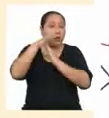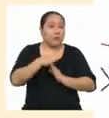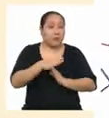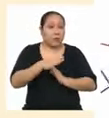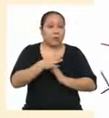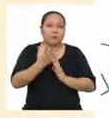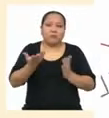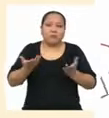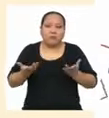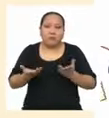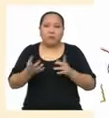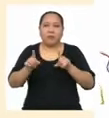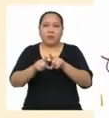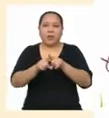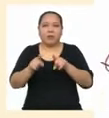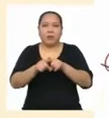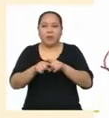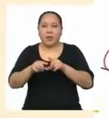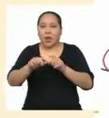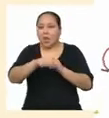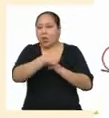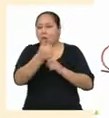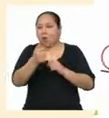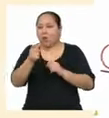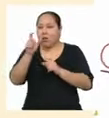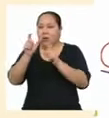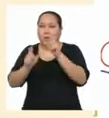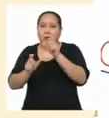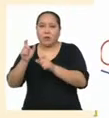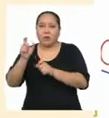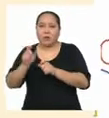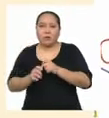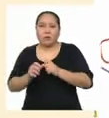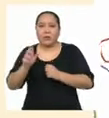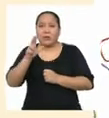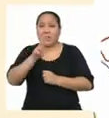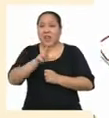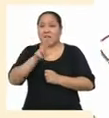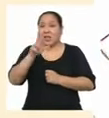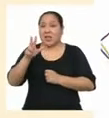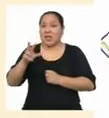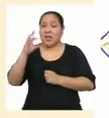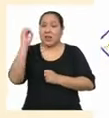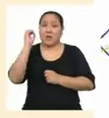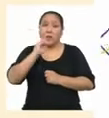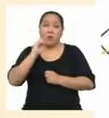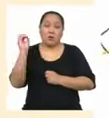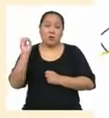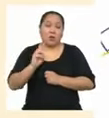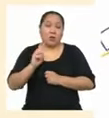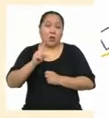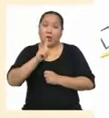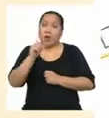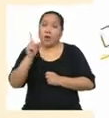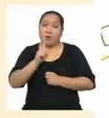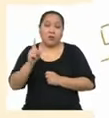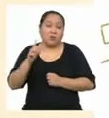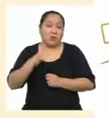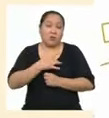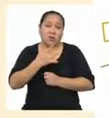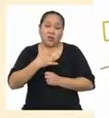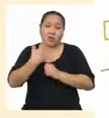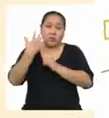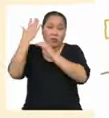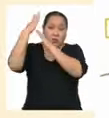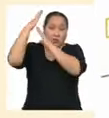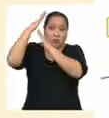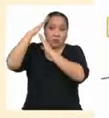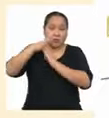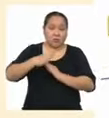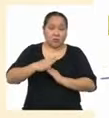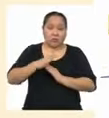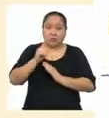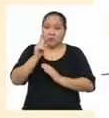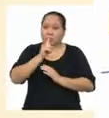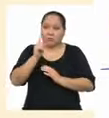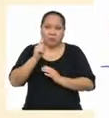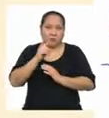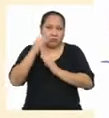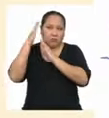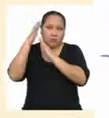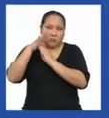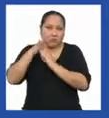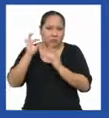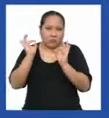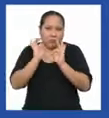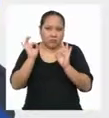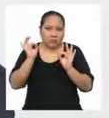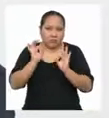Existe una contraparte De un 33% de personas Que no han sido O no están siendo